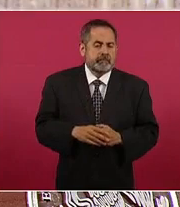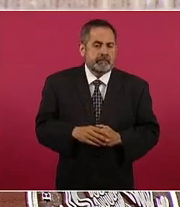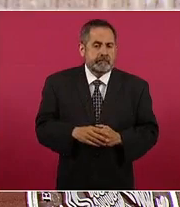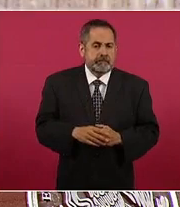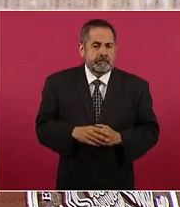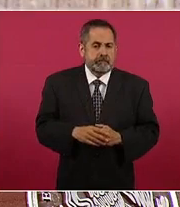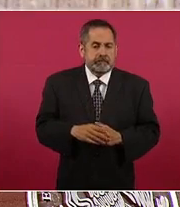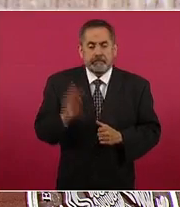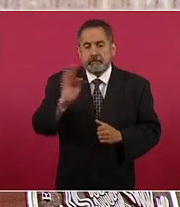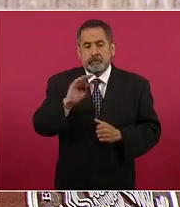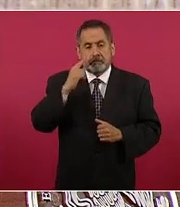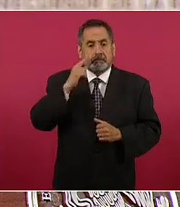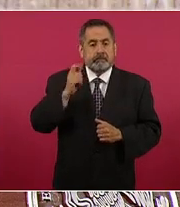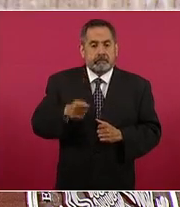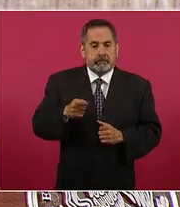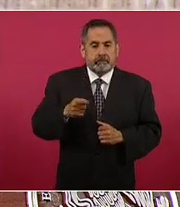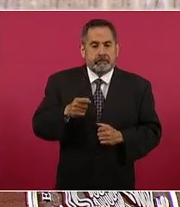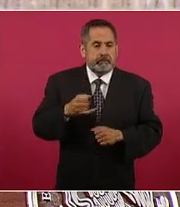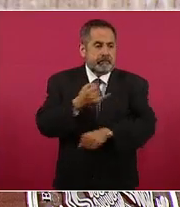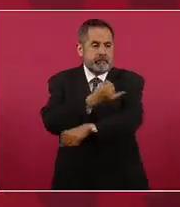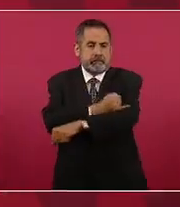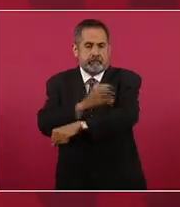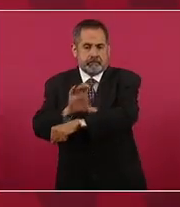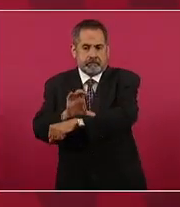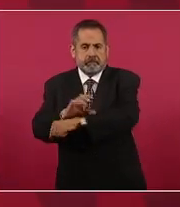es muy probable que sea Estacalco